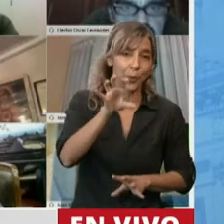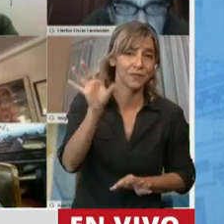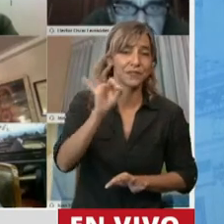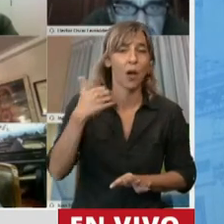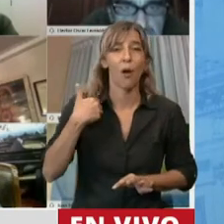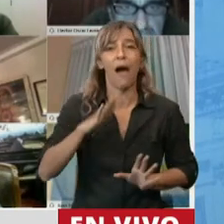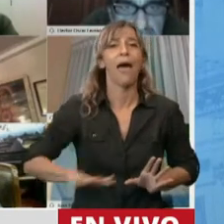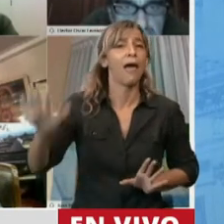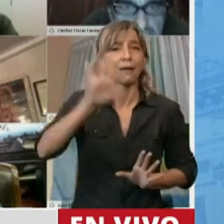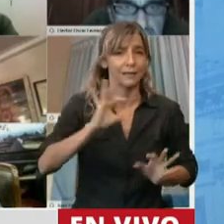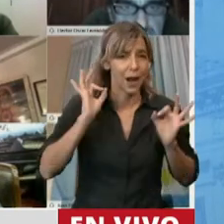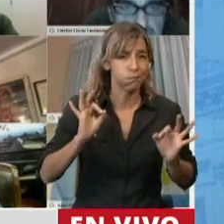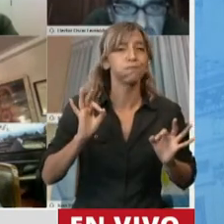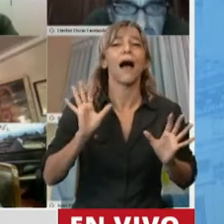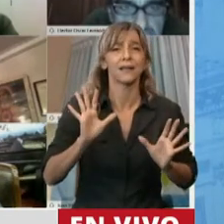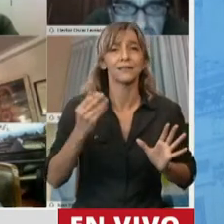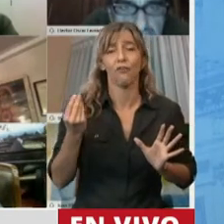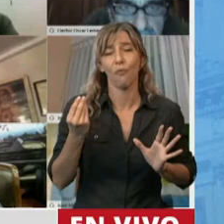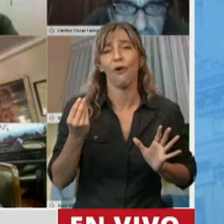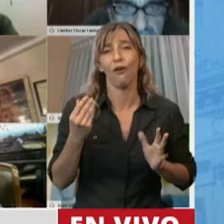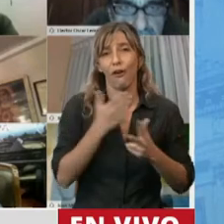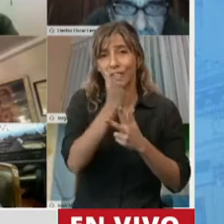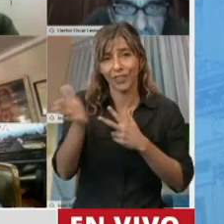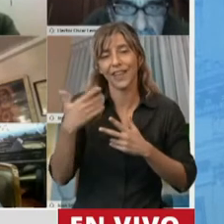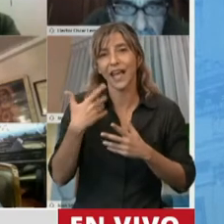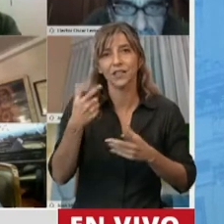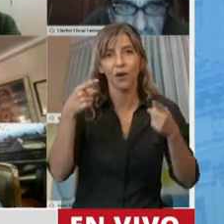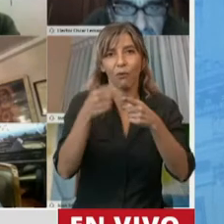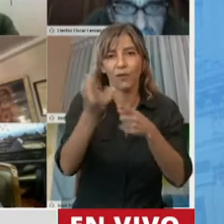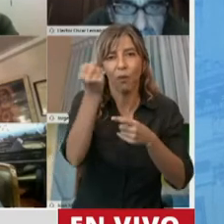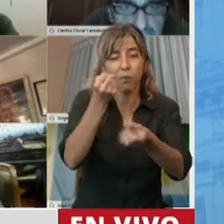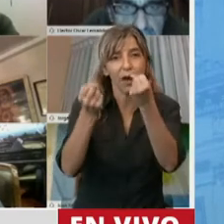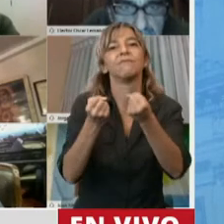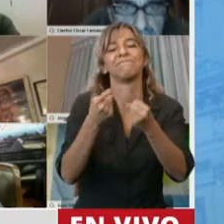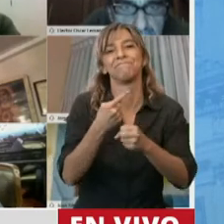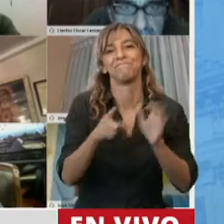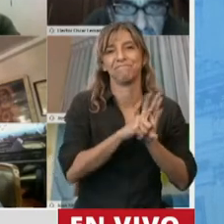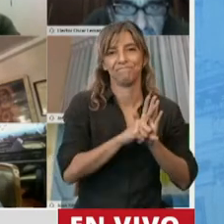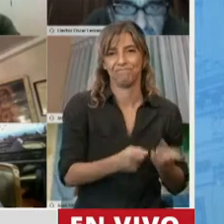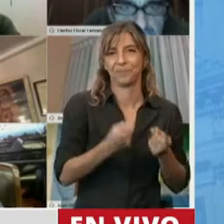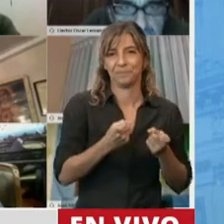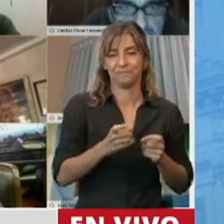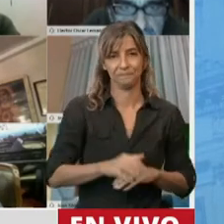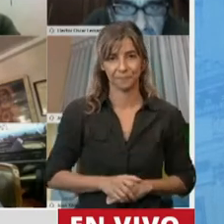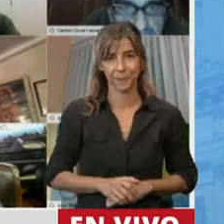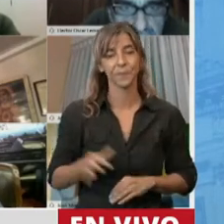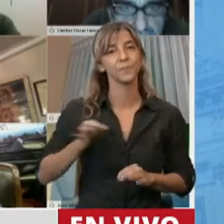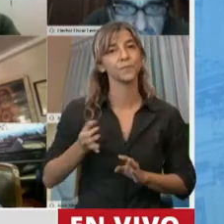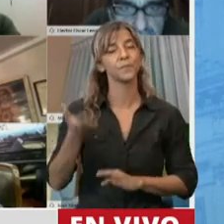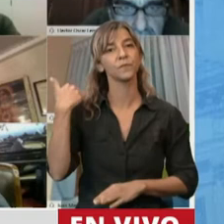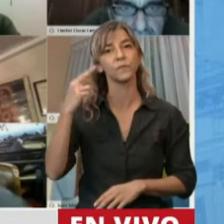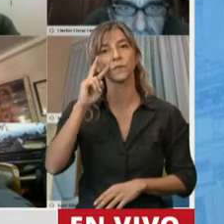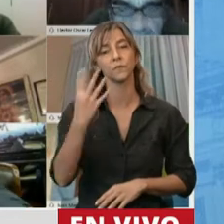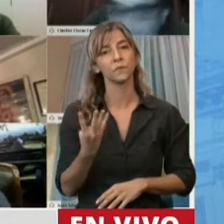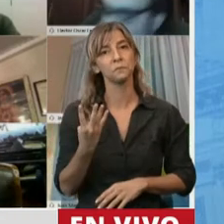de esta ley. Y si en el 2004 se sanciona históricamente,